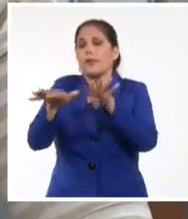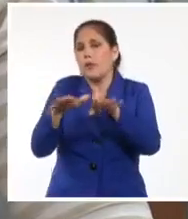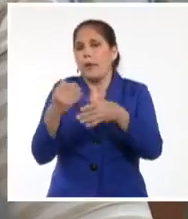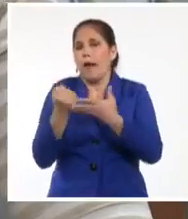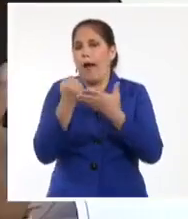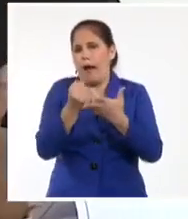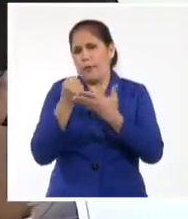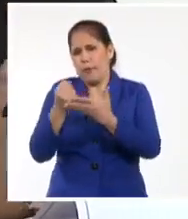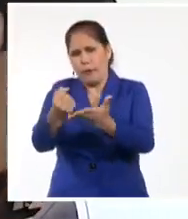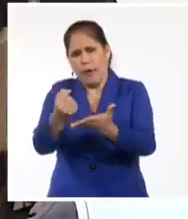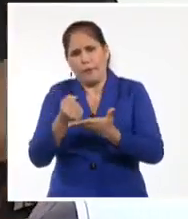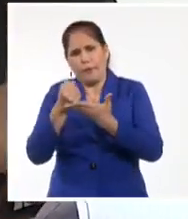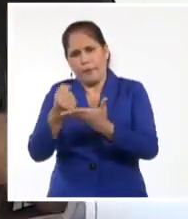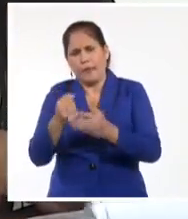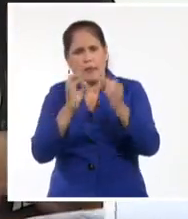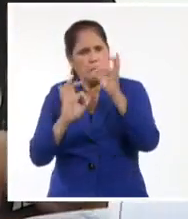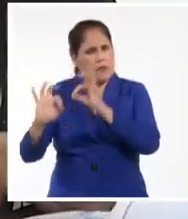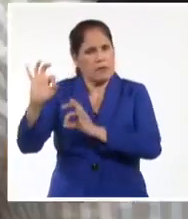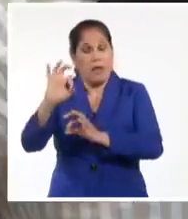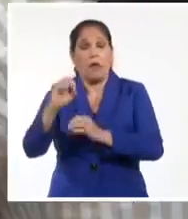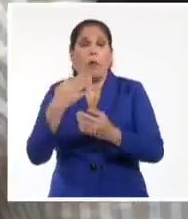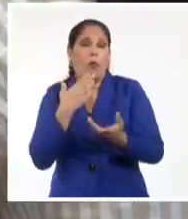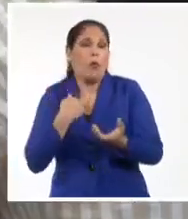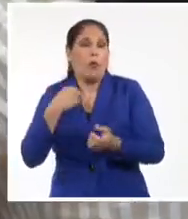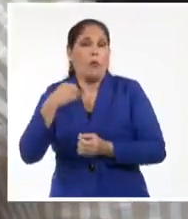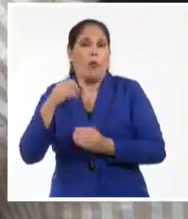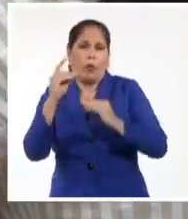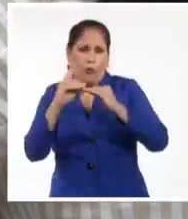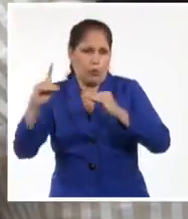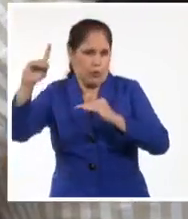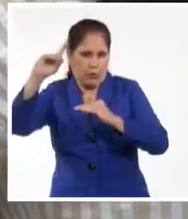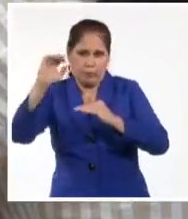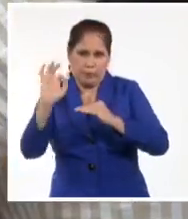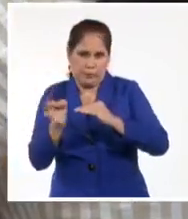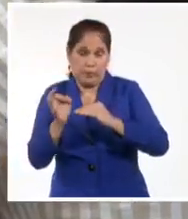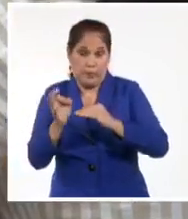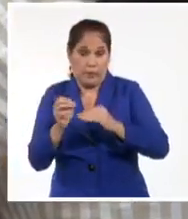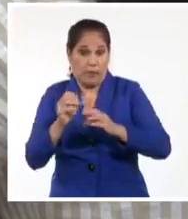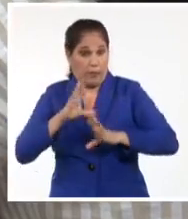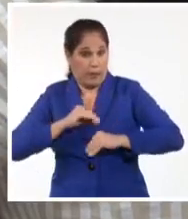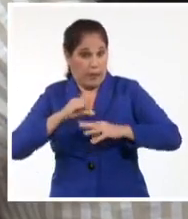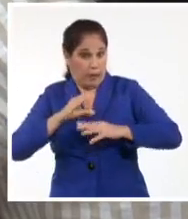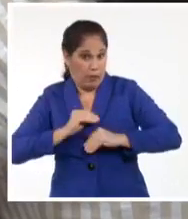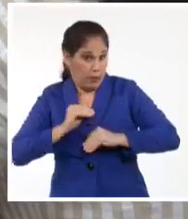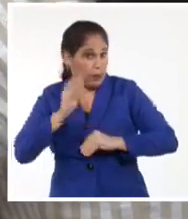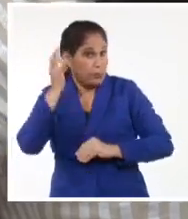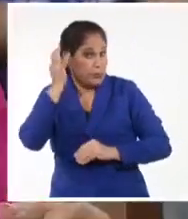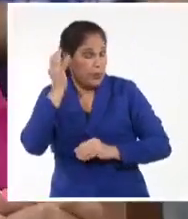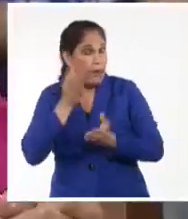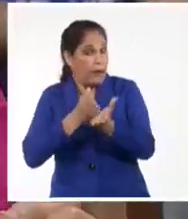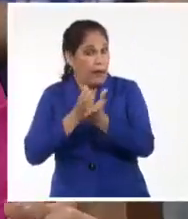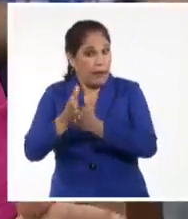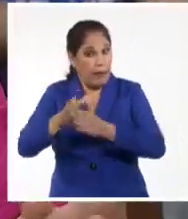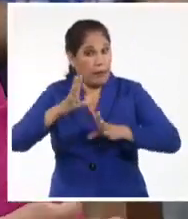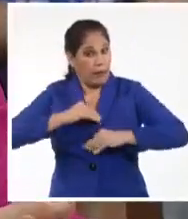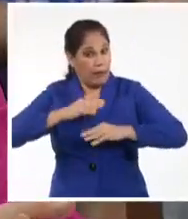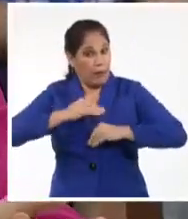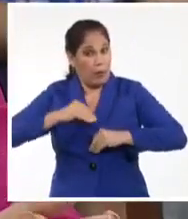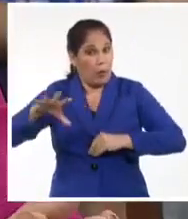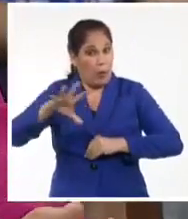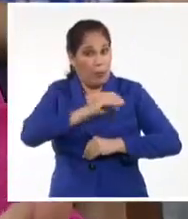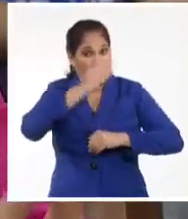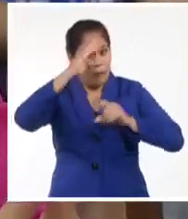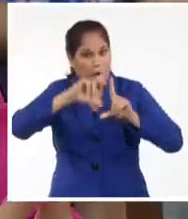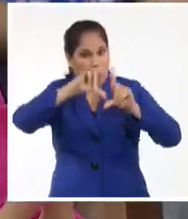colaboración académica, especialmente la formación doctoral. En la institución, rectora ramal de las carreras pedagógicas en el país,